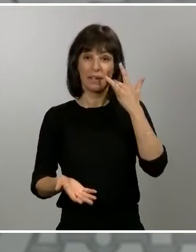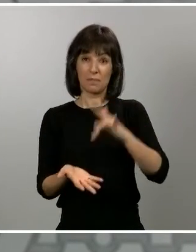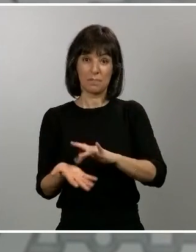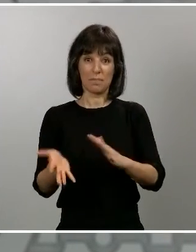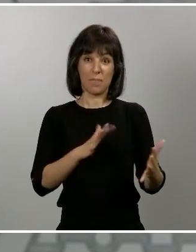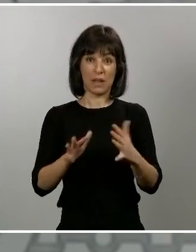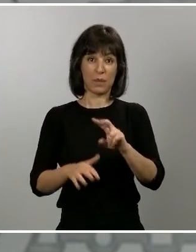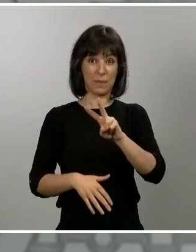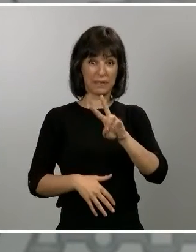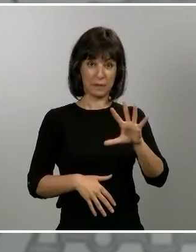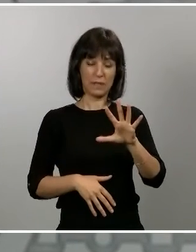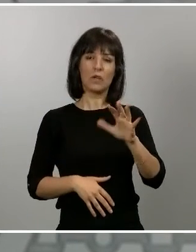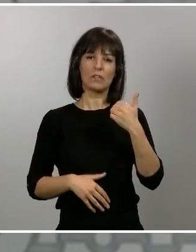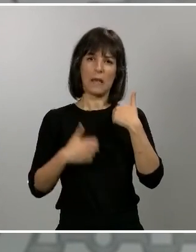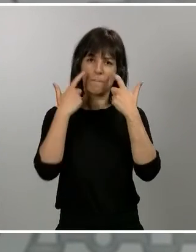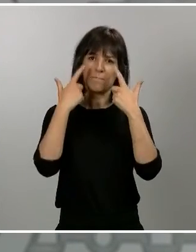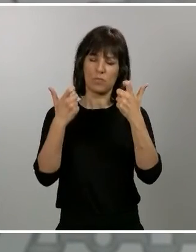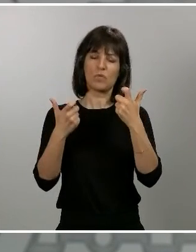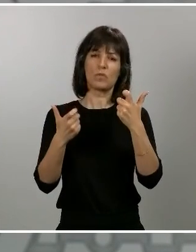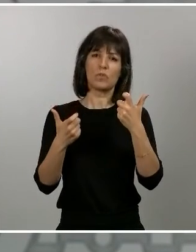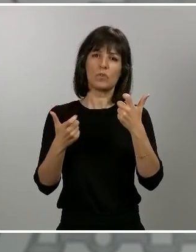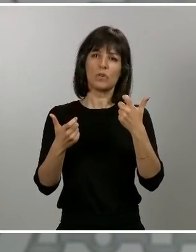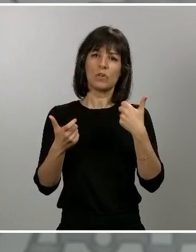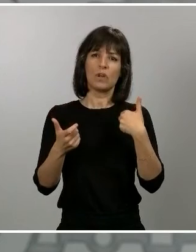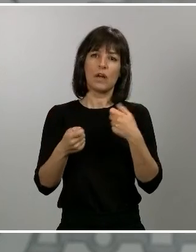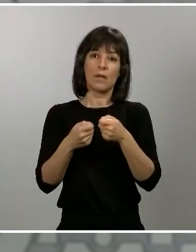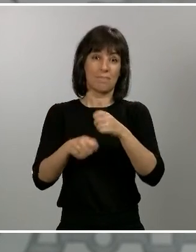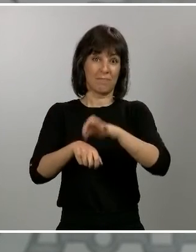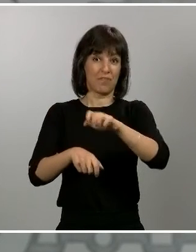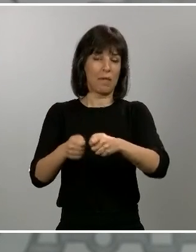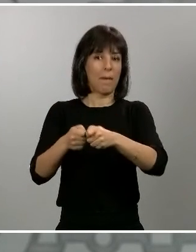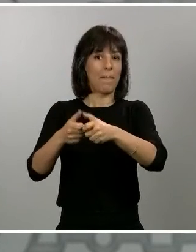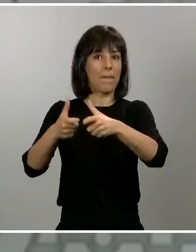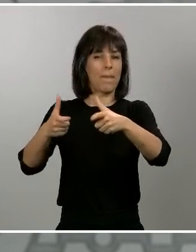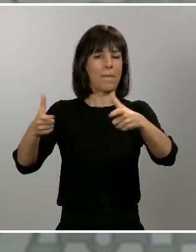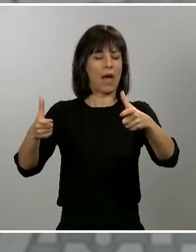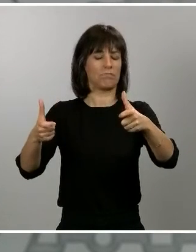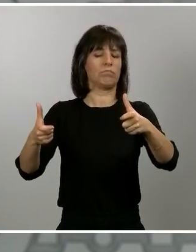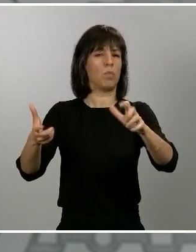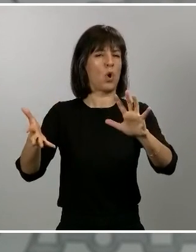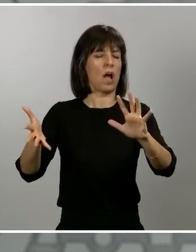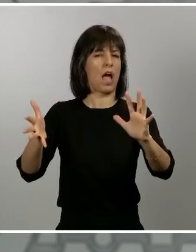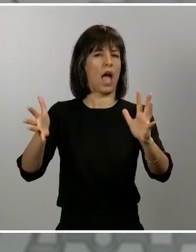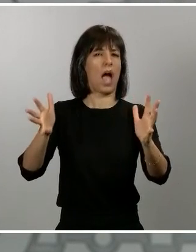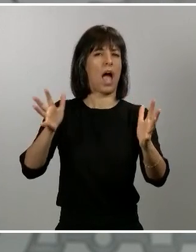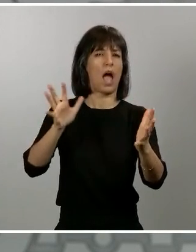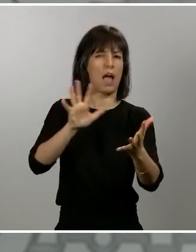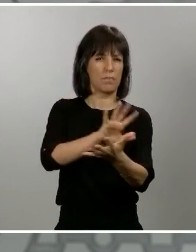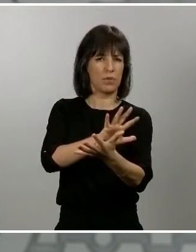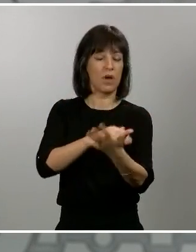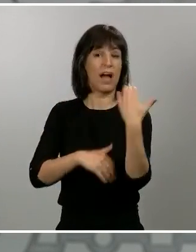esta tendencia de incremento de casos y pasando al 12% cuando antes era del 20%. tendencia seulement